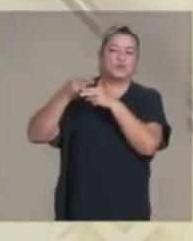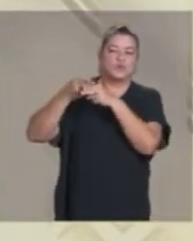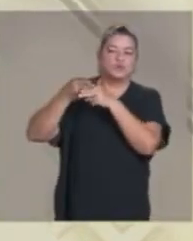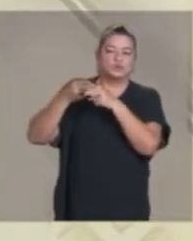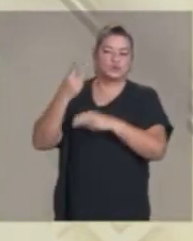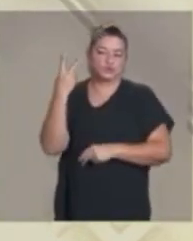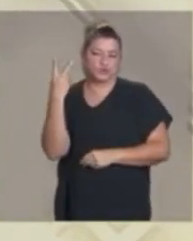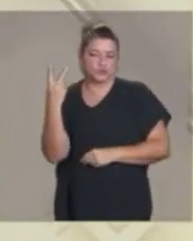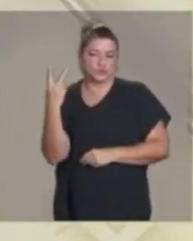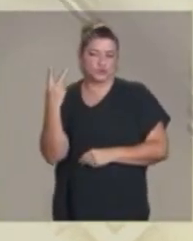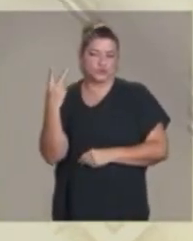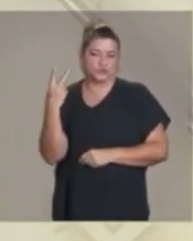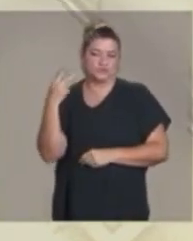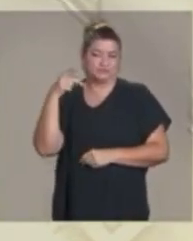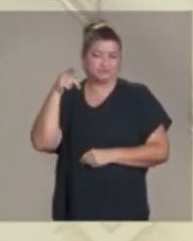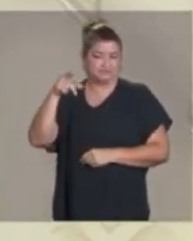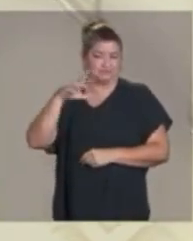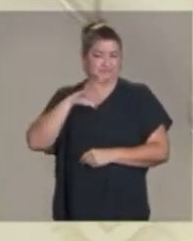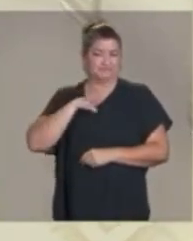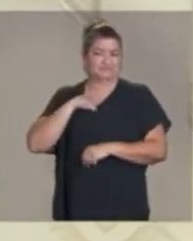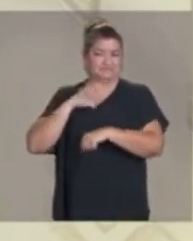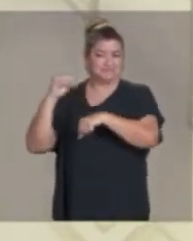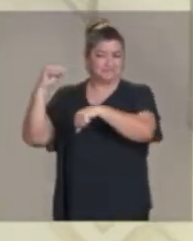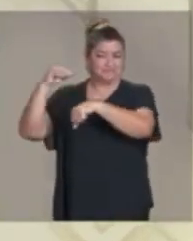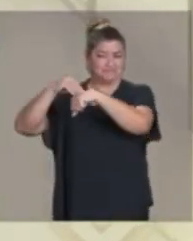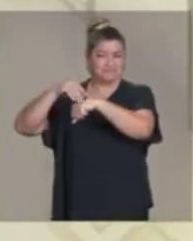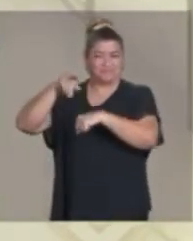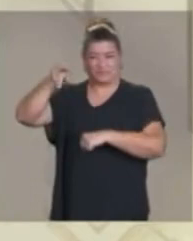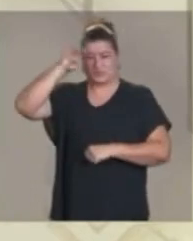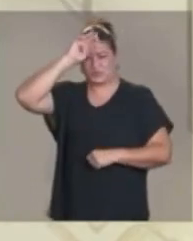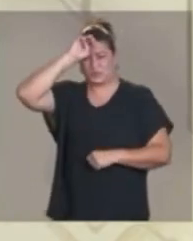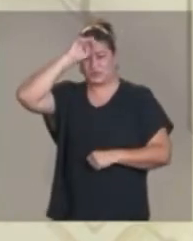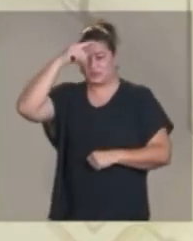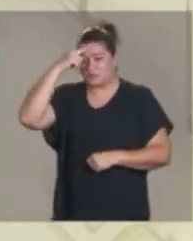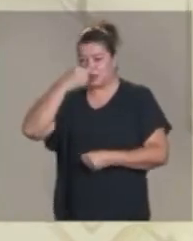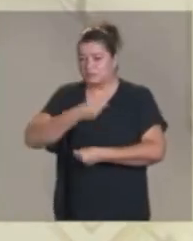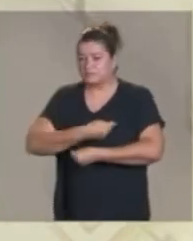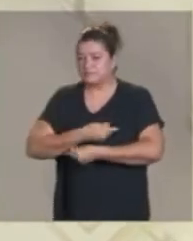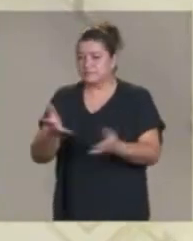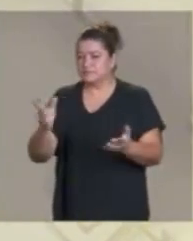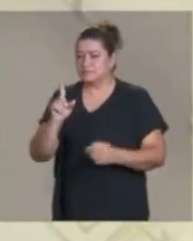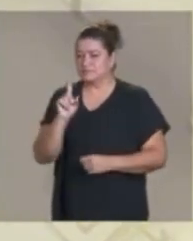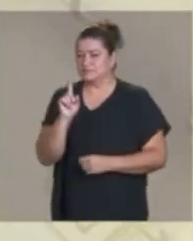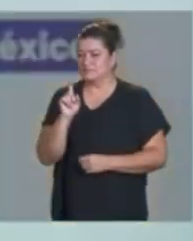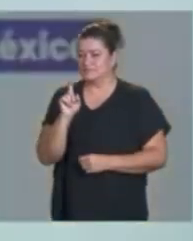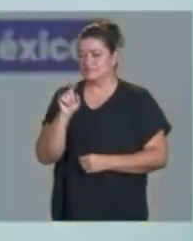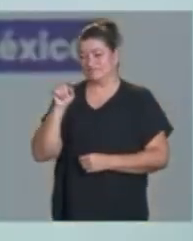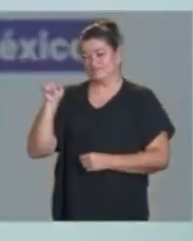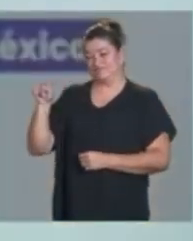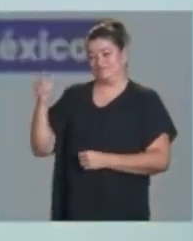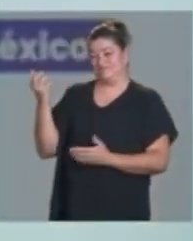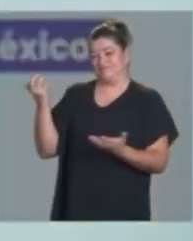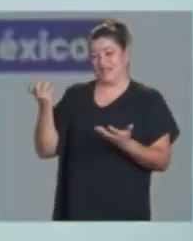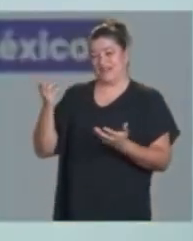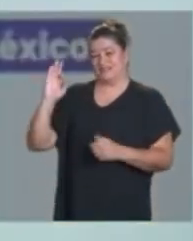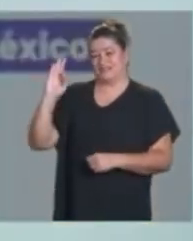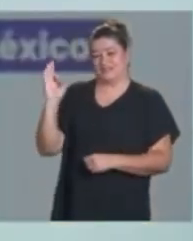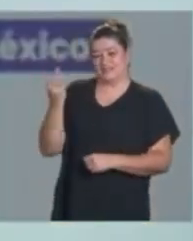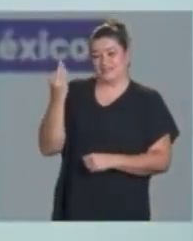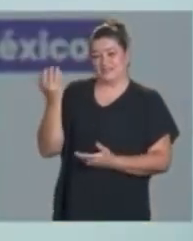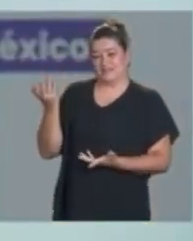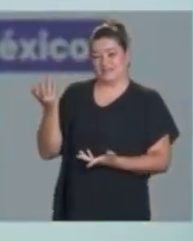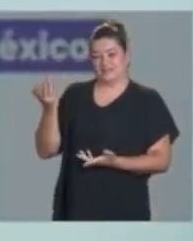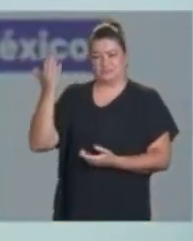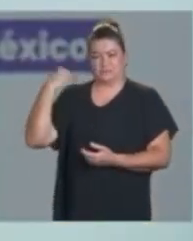el problema en la zona metropolitana de Monterrey. Y ahora, cuando fui jefa de gobierno, invertí 50 mil millones de pesos en agua potable.